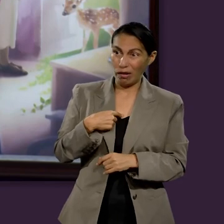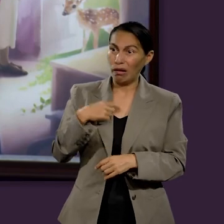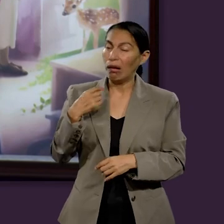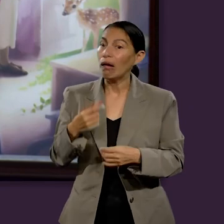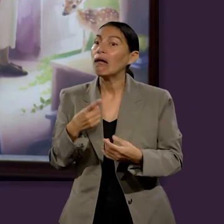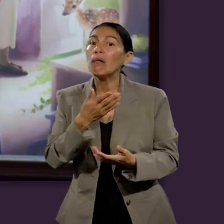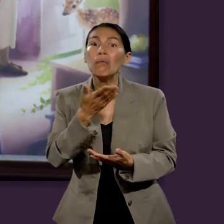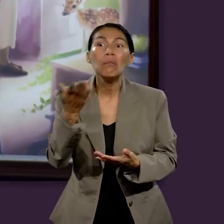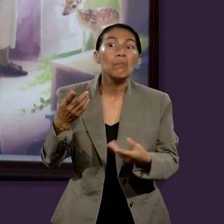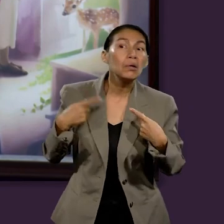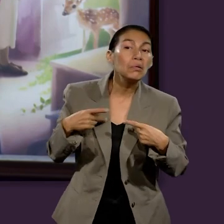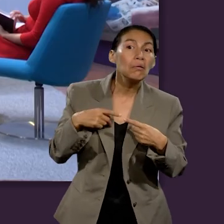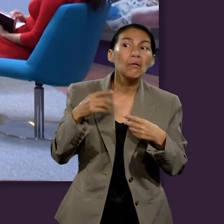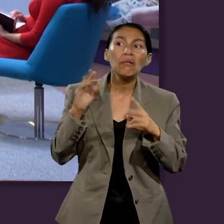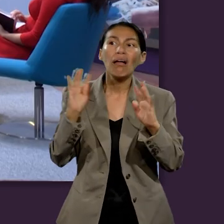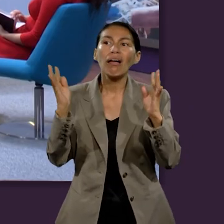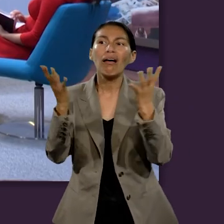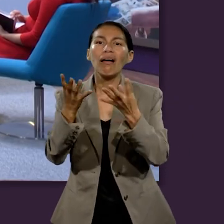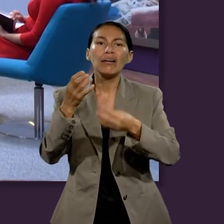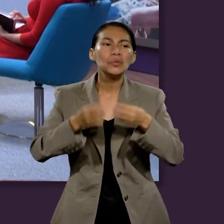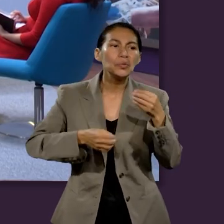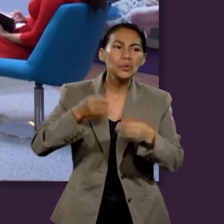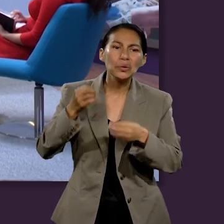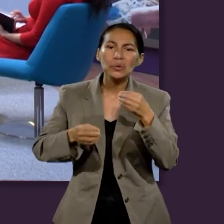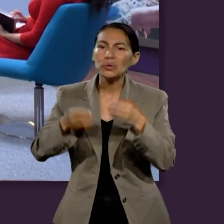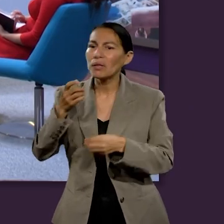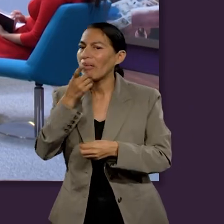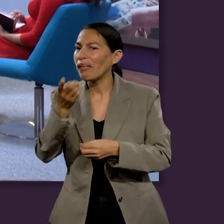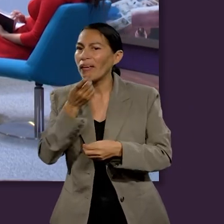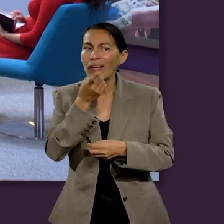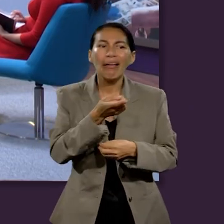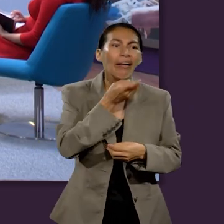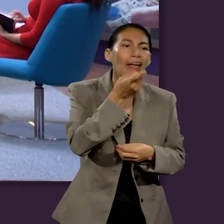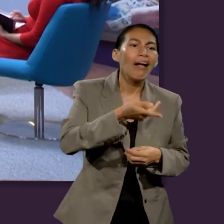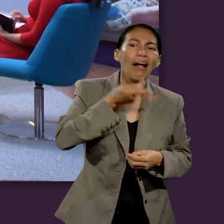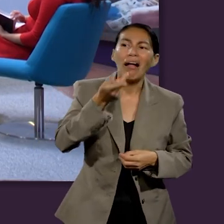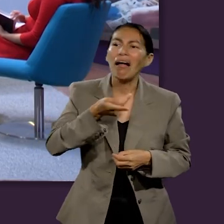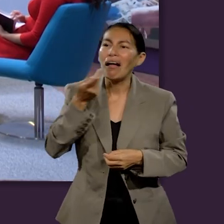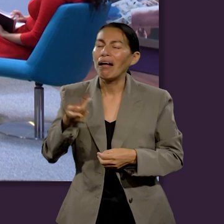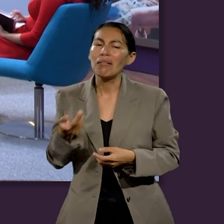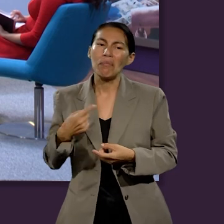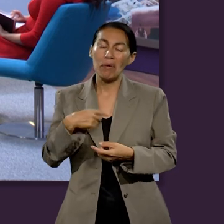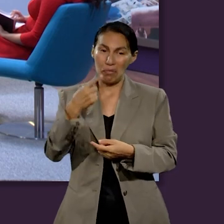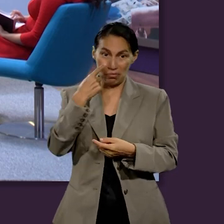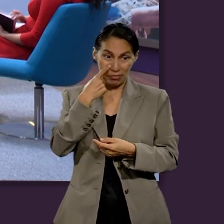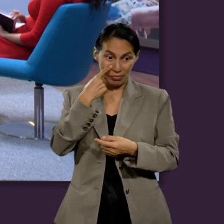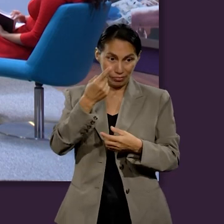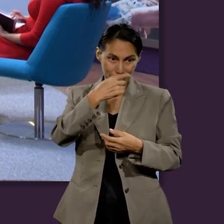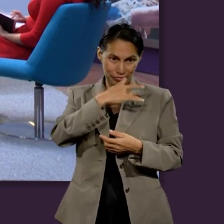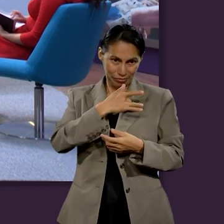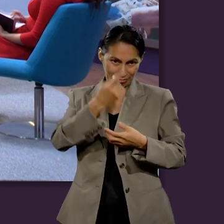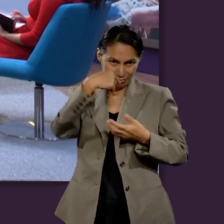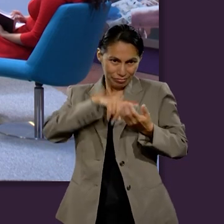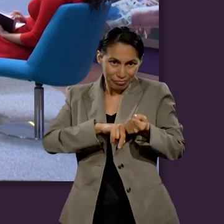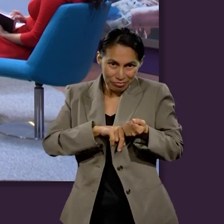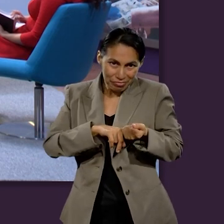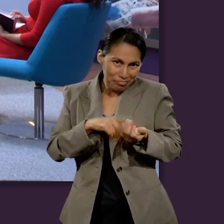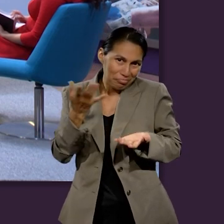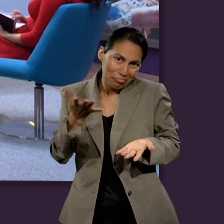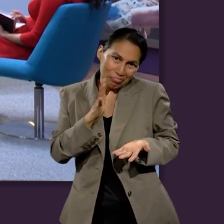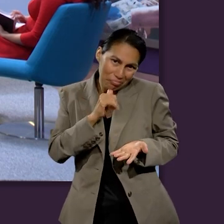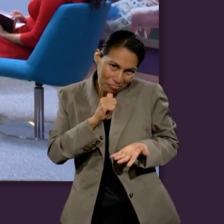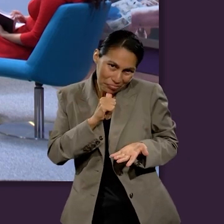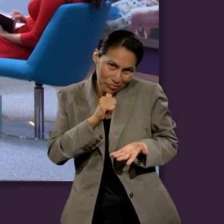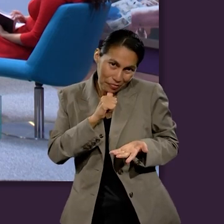son lo que nosotros los hacemos, juzgando a las personas de alrededor nuestro sin saber lo que hay adentro de su corazón, solo